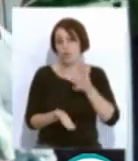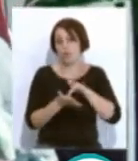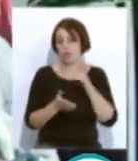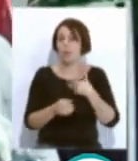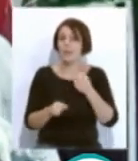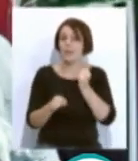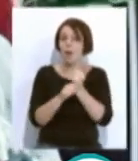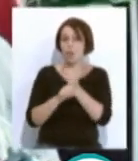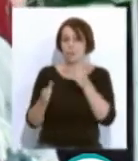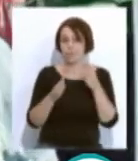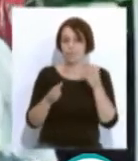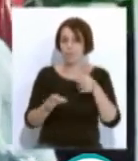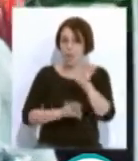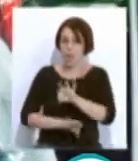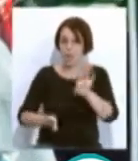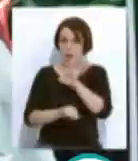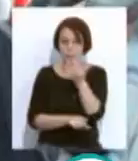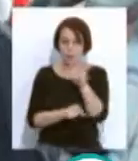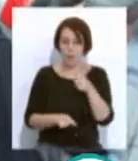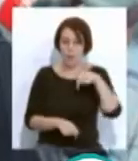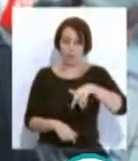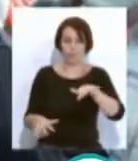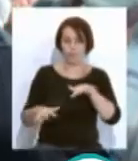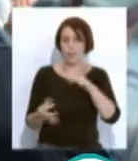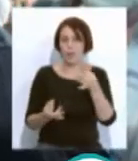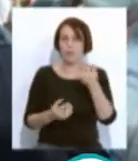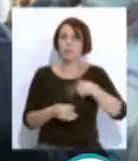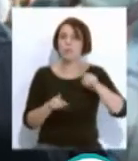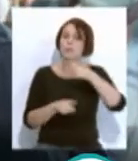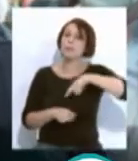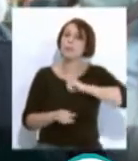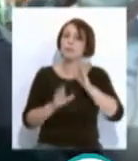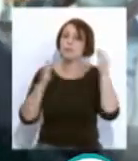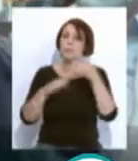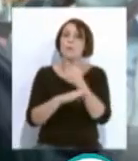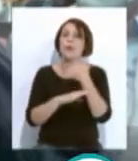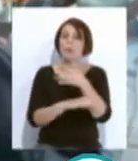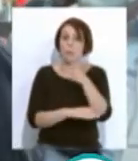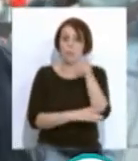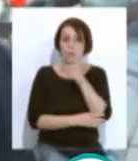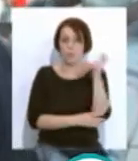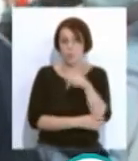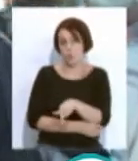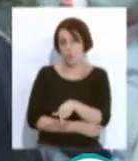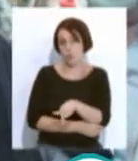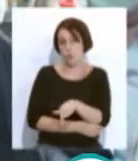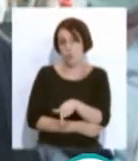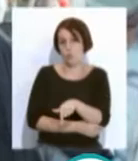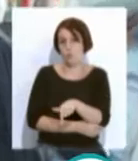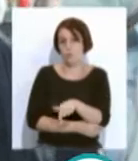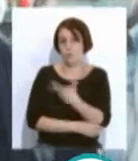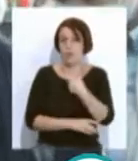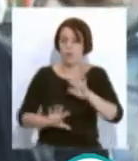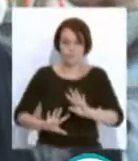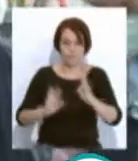tuvimos que movilizar muchas de las personas que estamos aquí. Que nuestra atención primaria, que es por la que venimos aquí sobre todo a